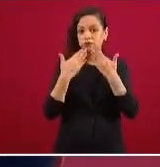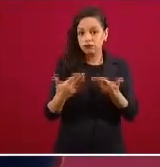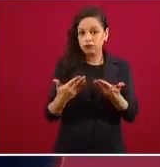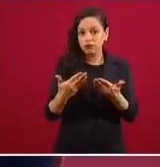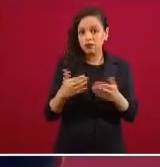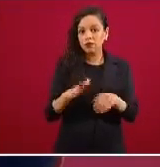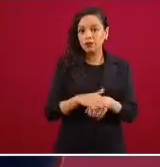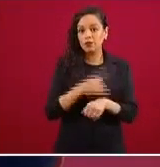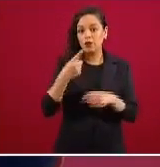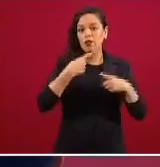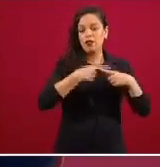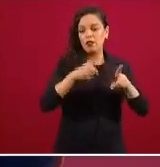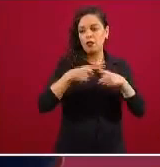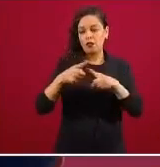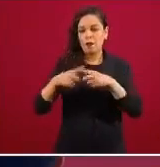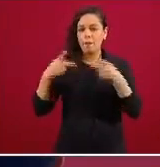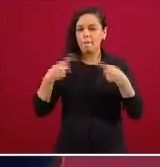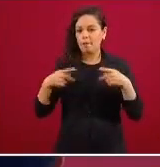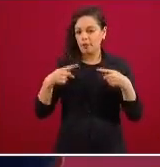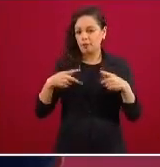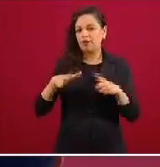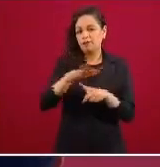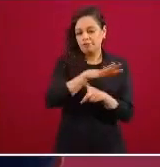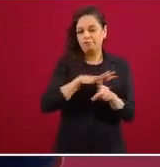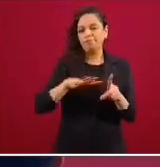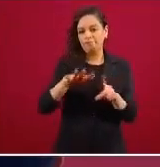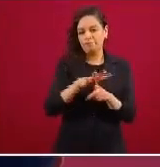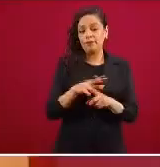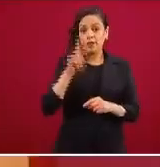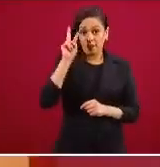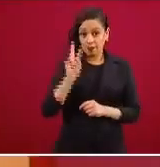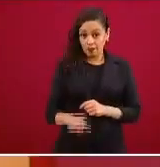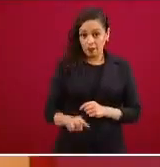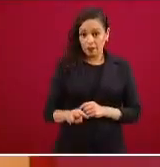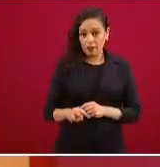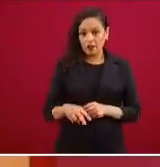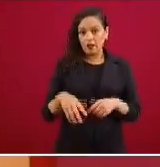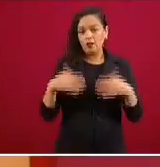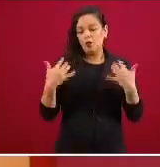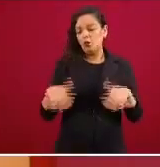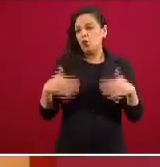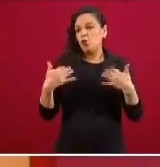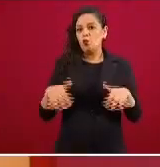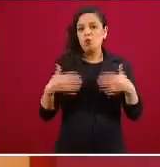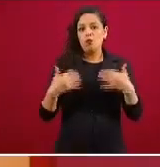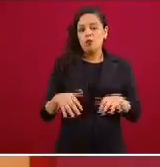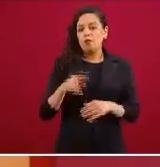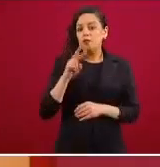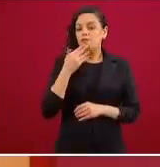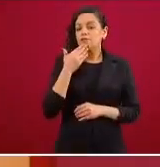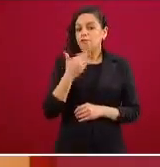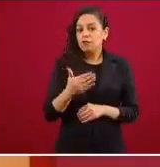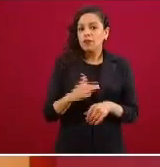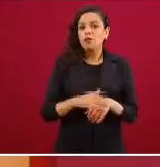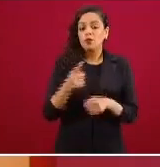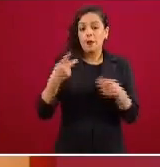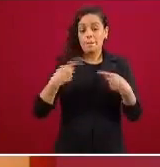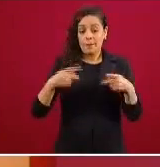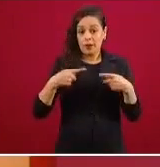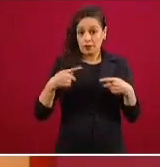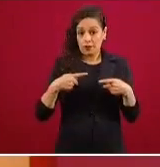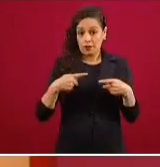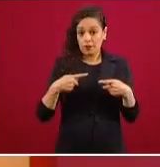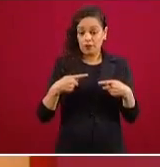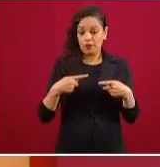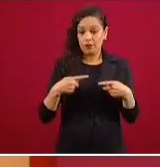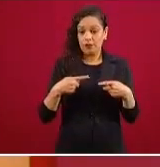parte de distintas personas en la población, cosa que nos da mucho gusto, nos parece extraordinariamente relevante que personas con distintas